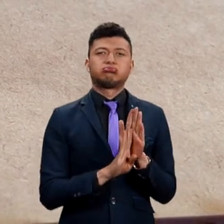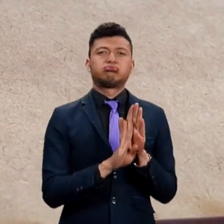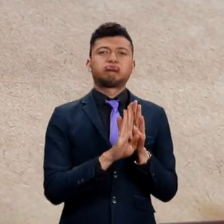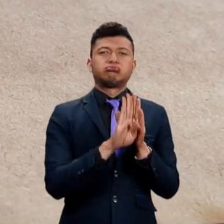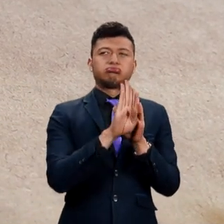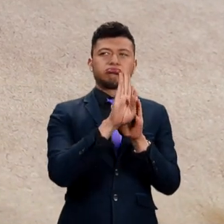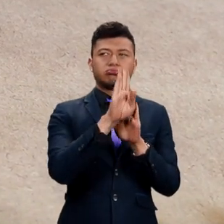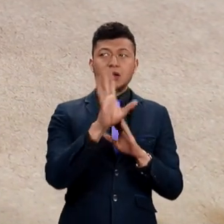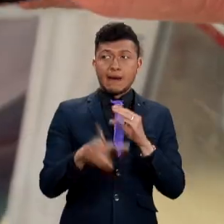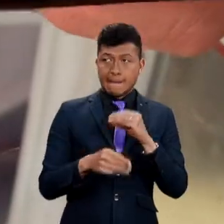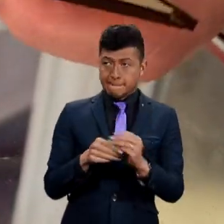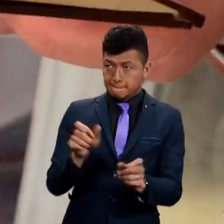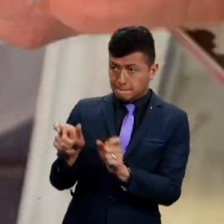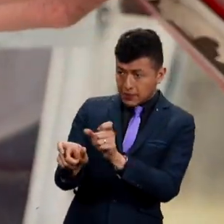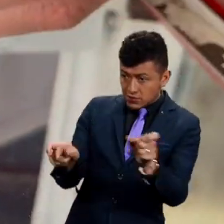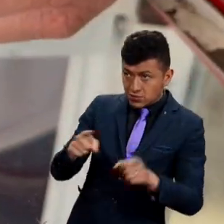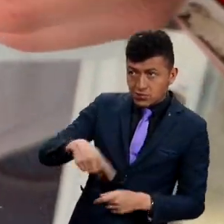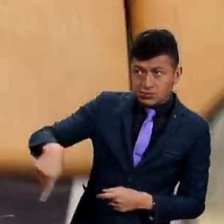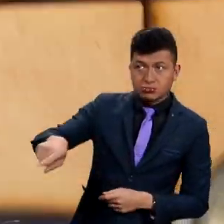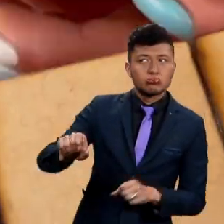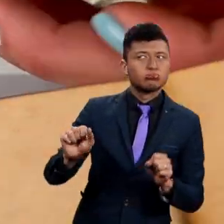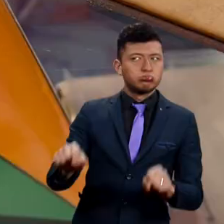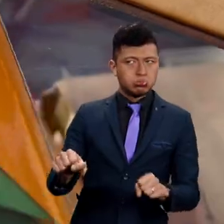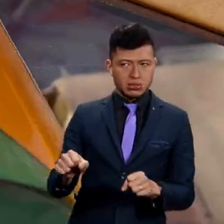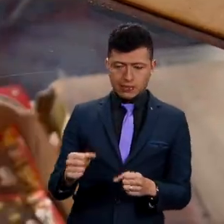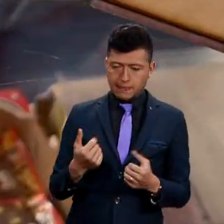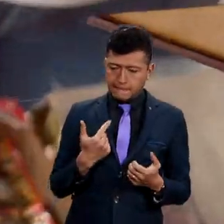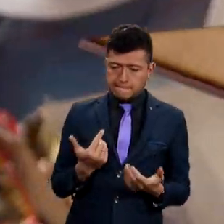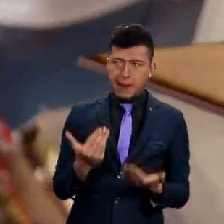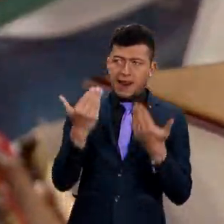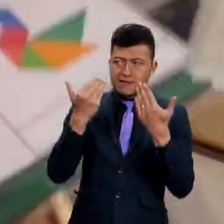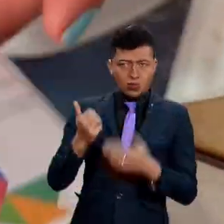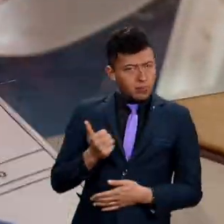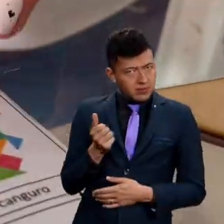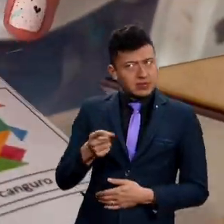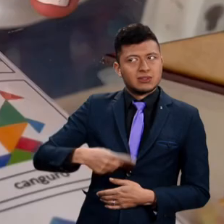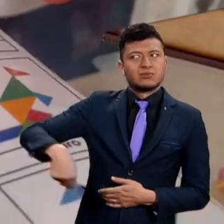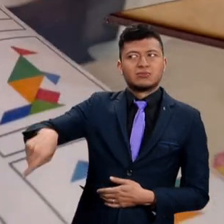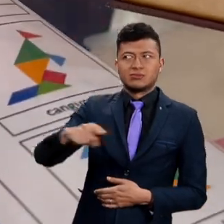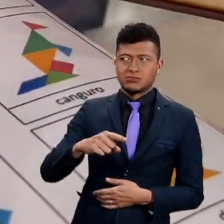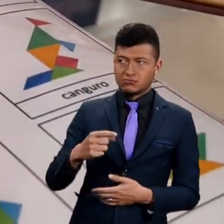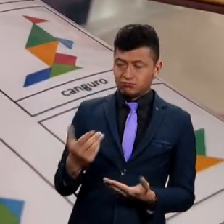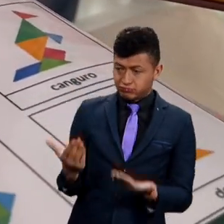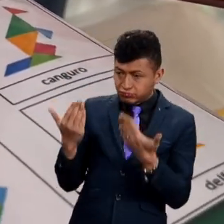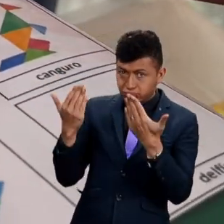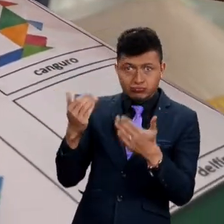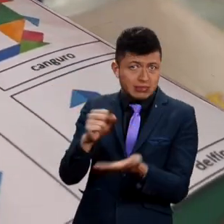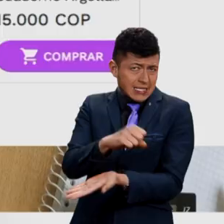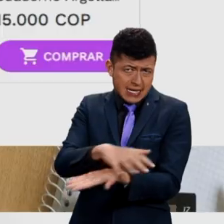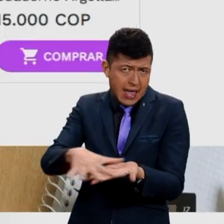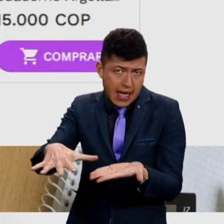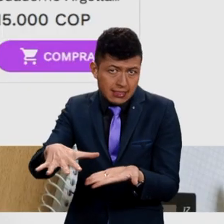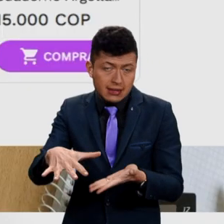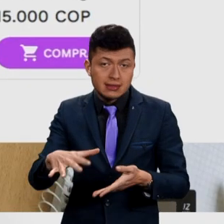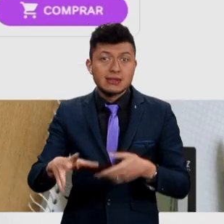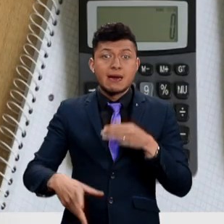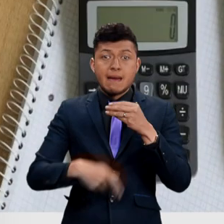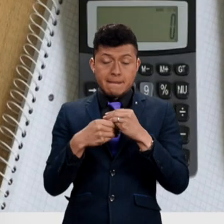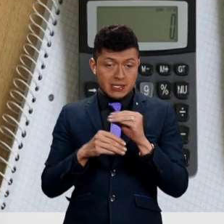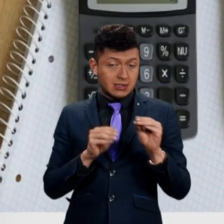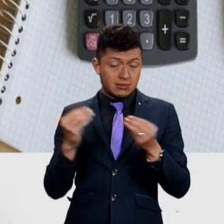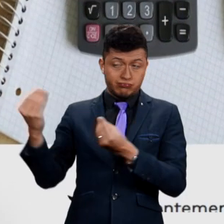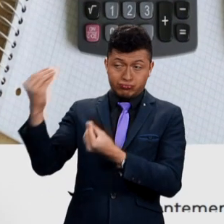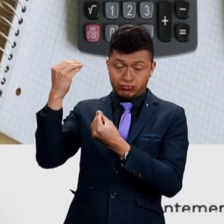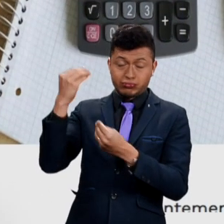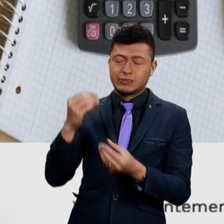y así también pues ojalá que muchas personas puedan aprovechar esos beneficios que son pues gratuitos y que las